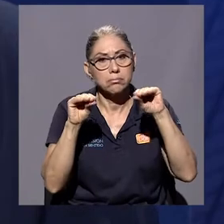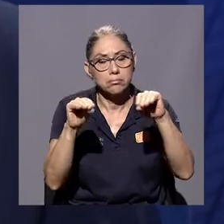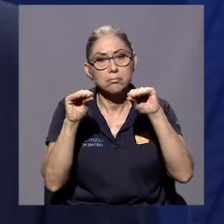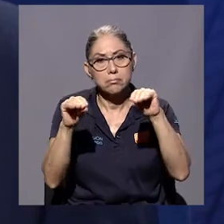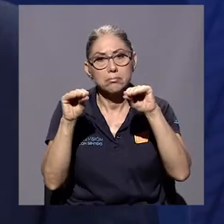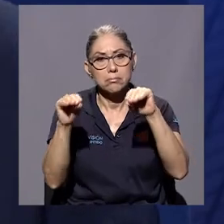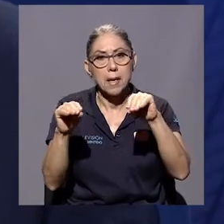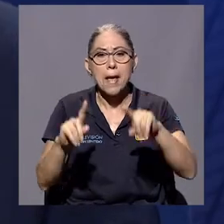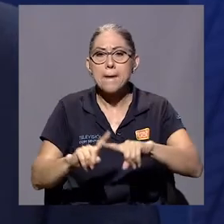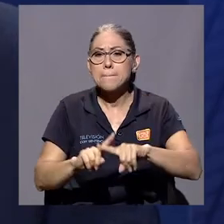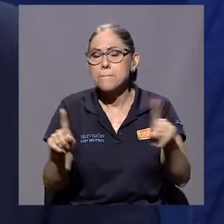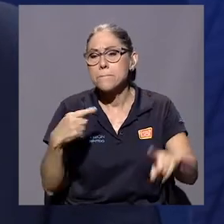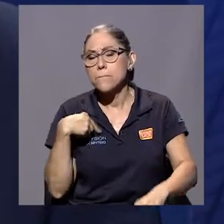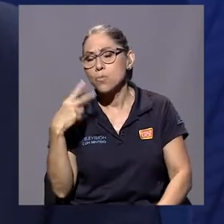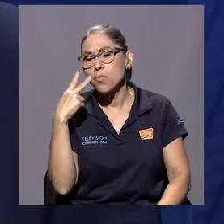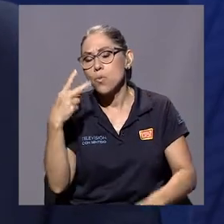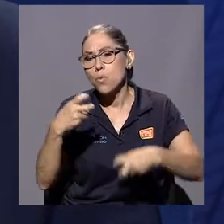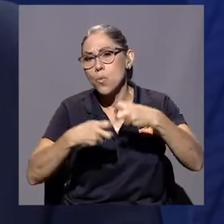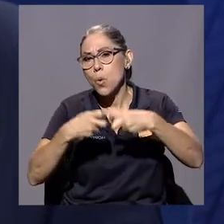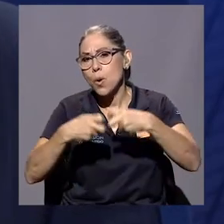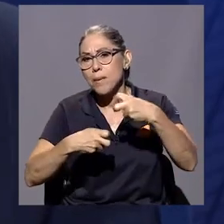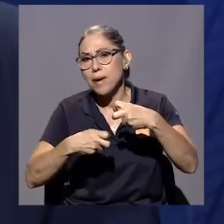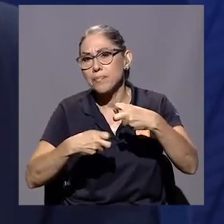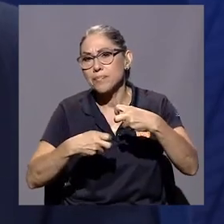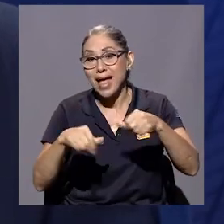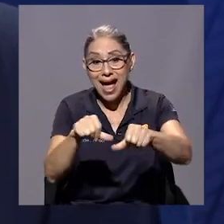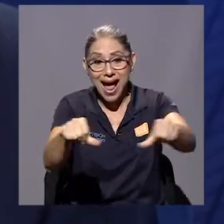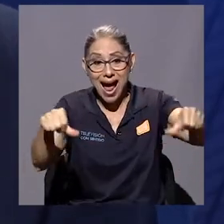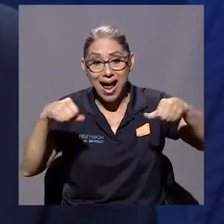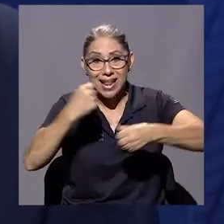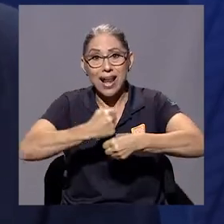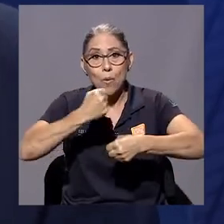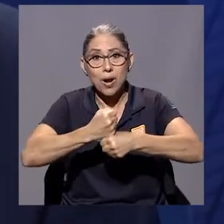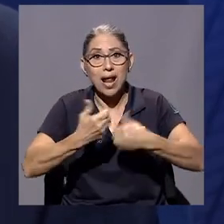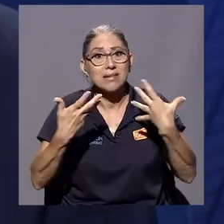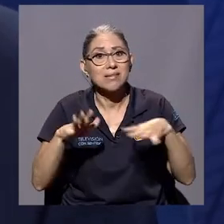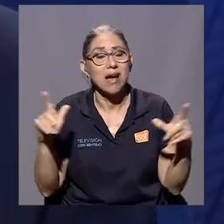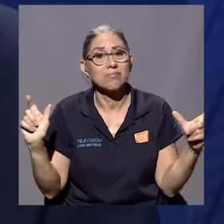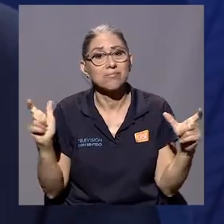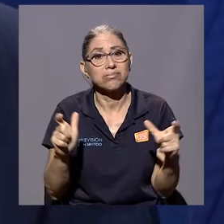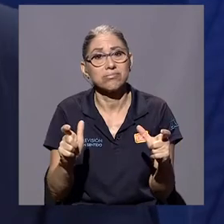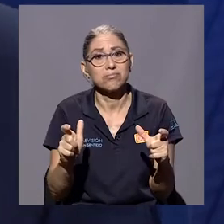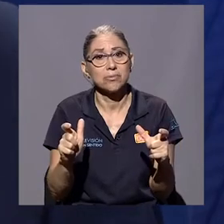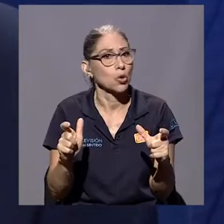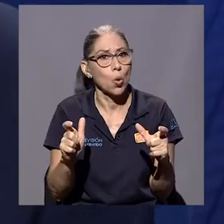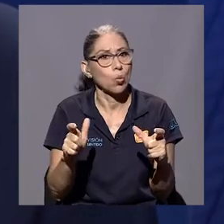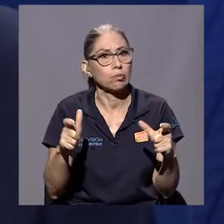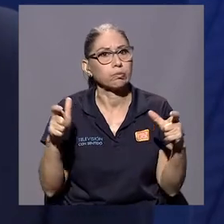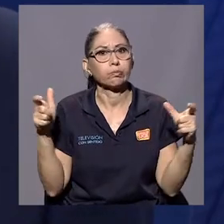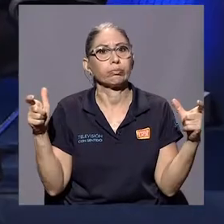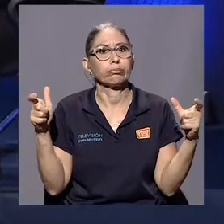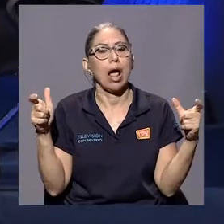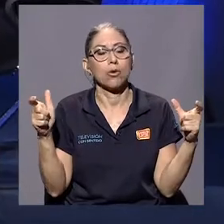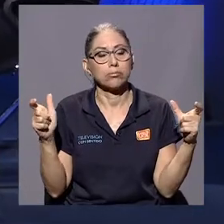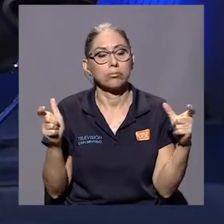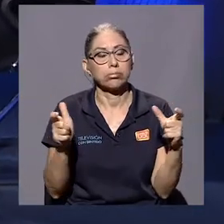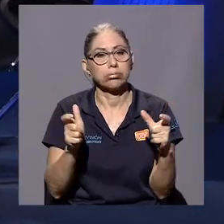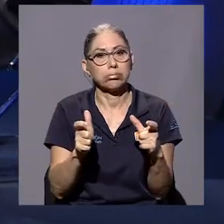Pero sí veo que hay un problema, que es que el mercado laboral se ha achicado, en vez de crecer, se ha achicado.